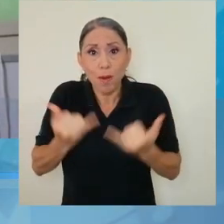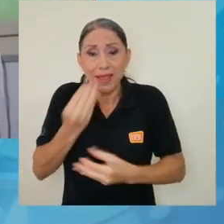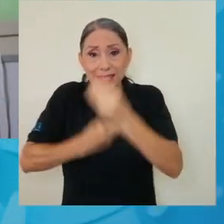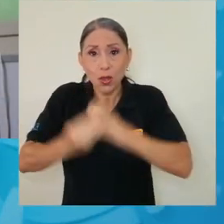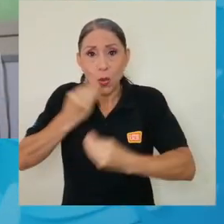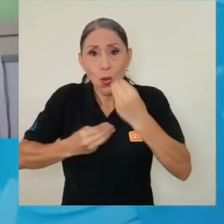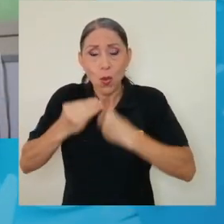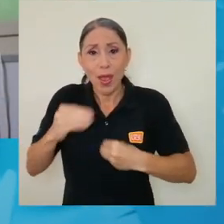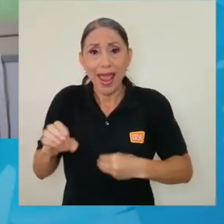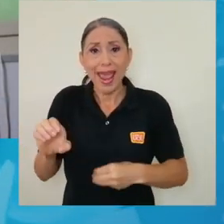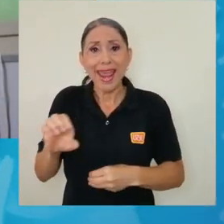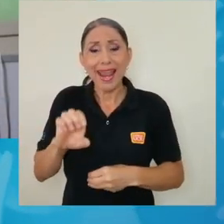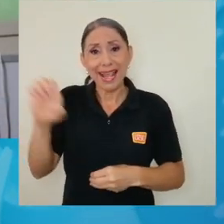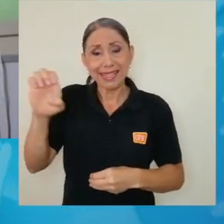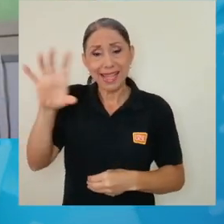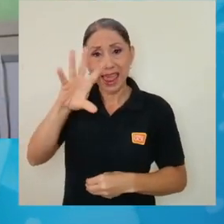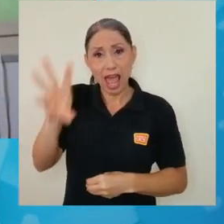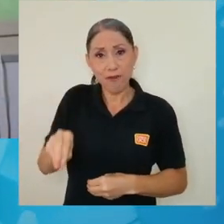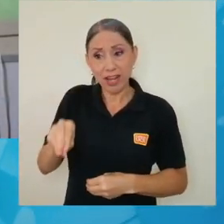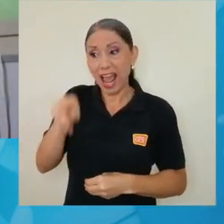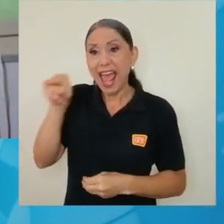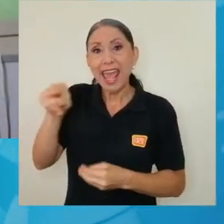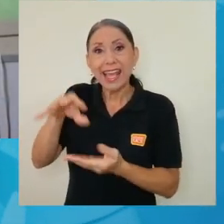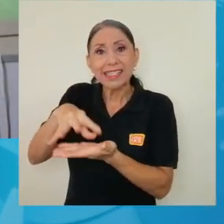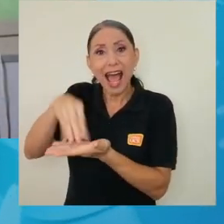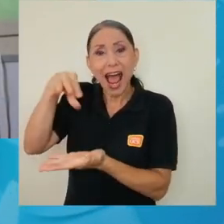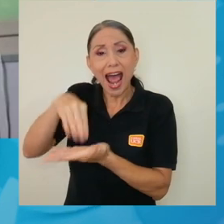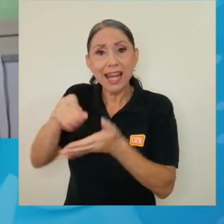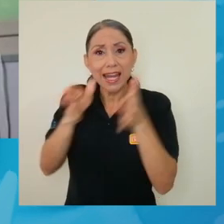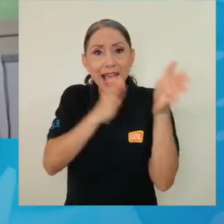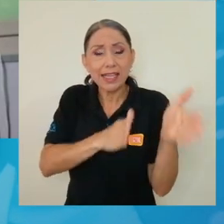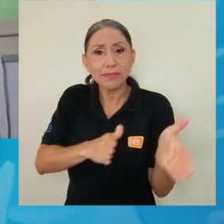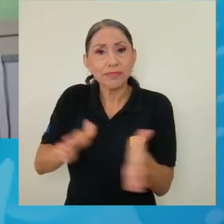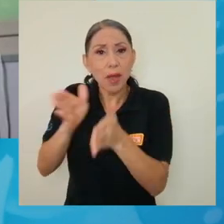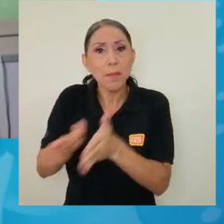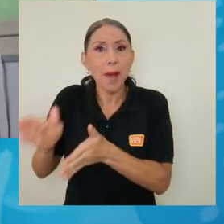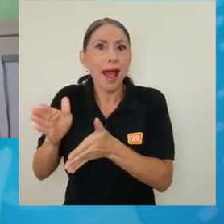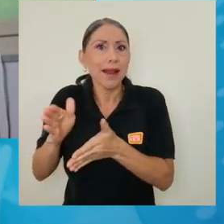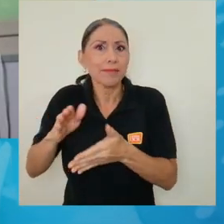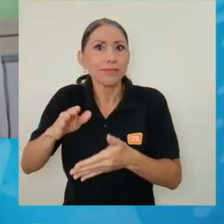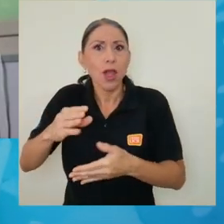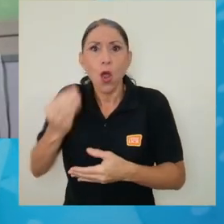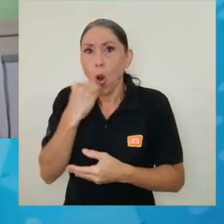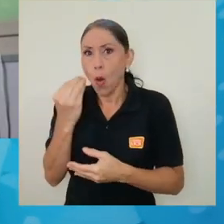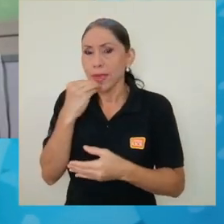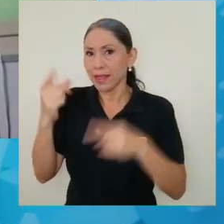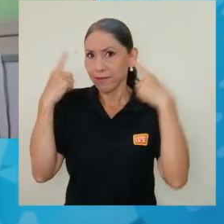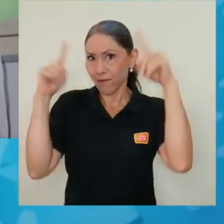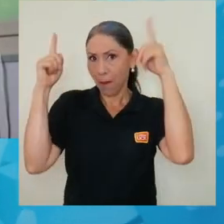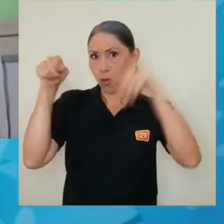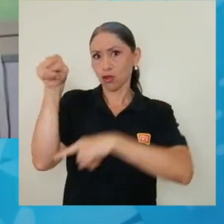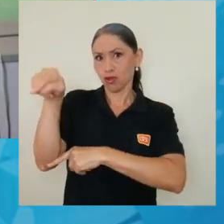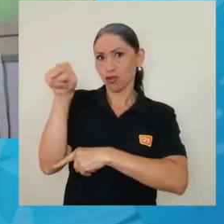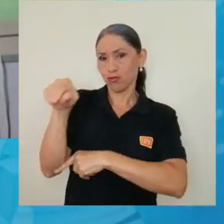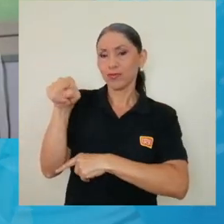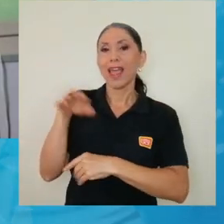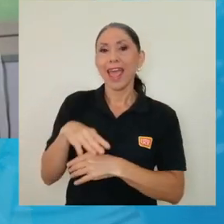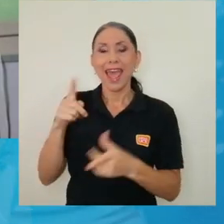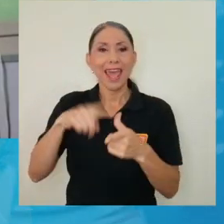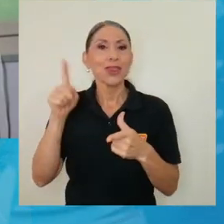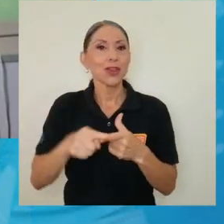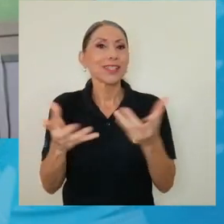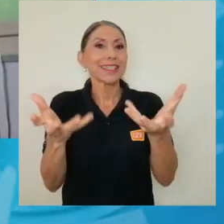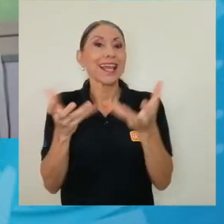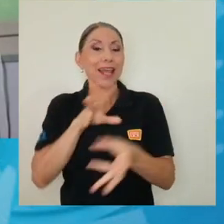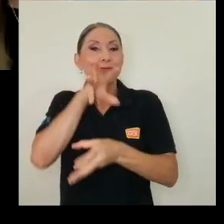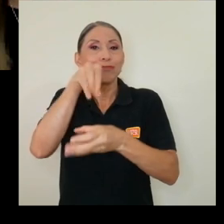Esta harina se utiliza para preparar un platillo famoso de esta región, entonces se quería aumentar la